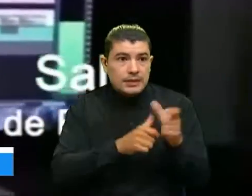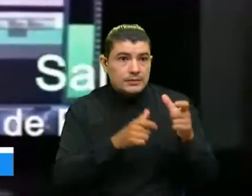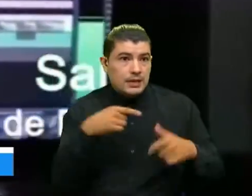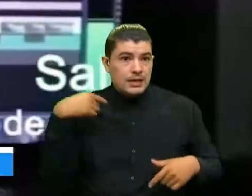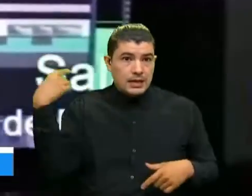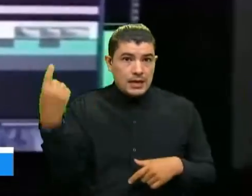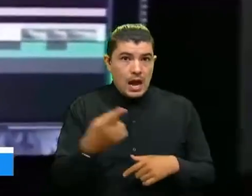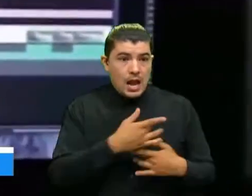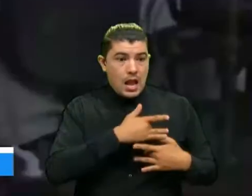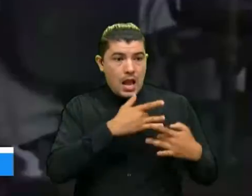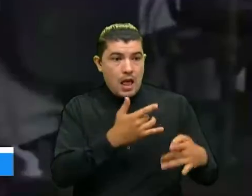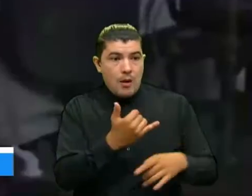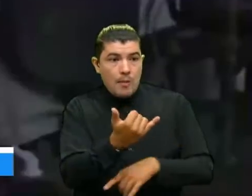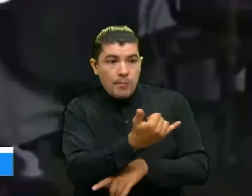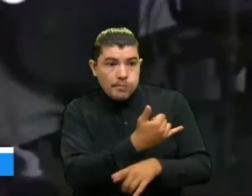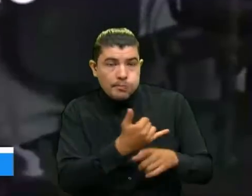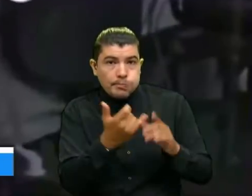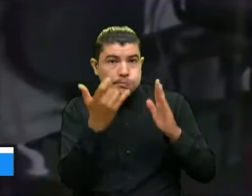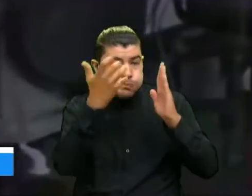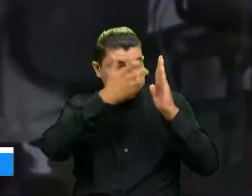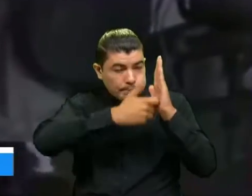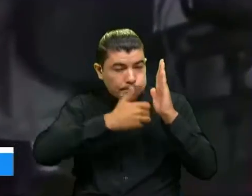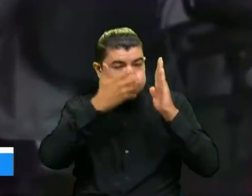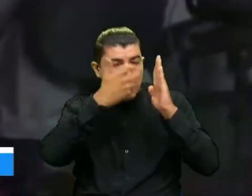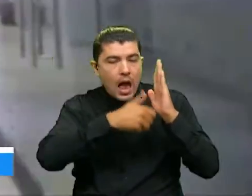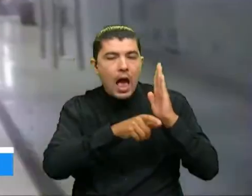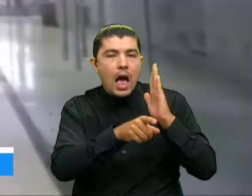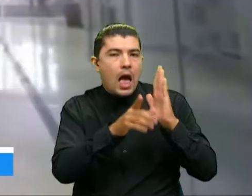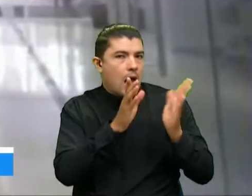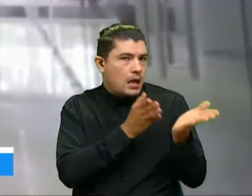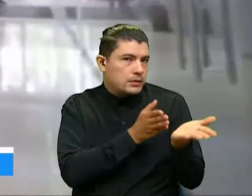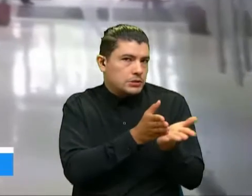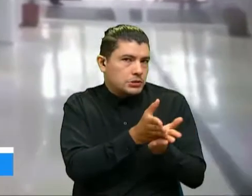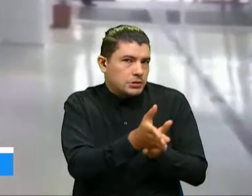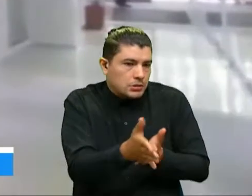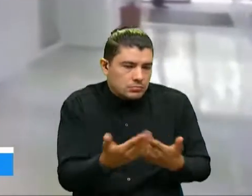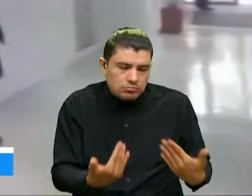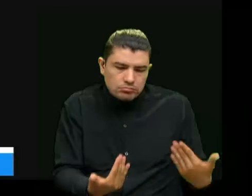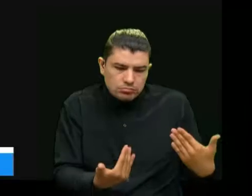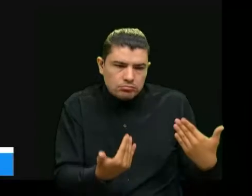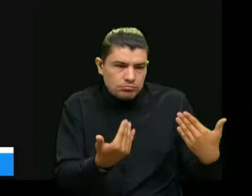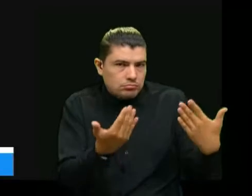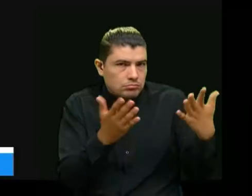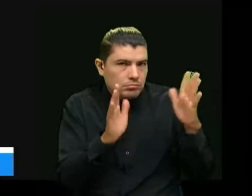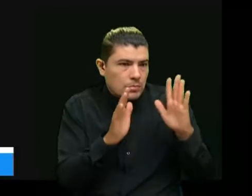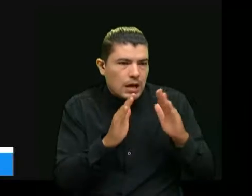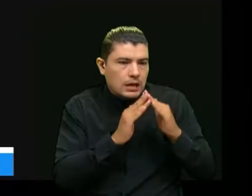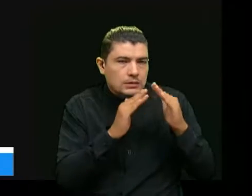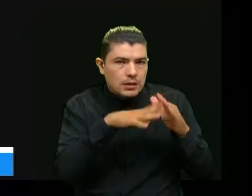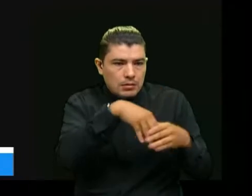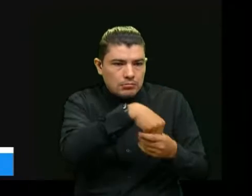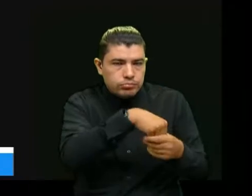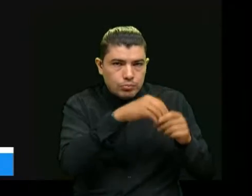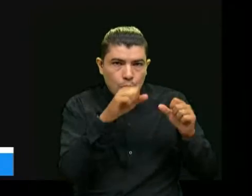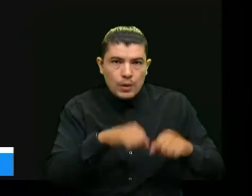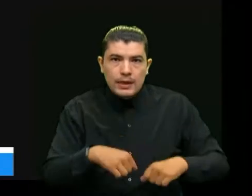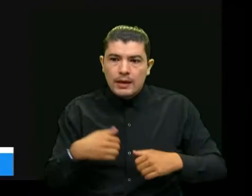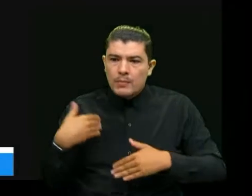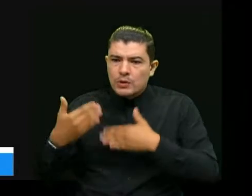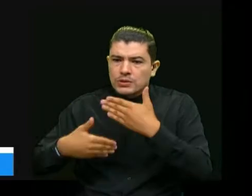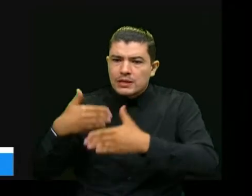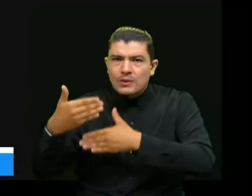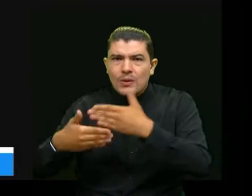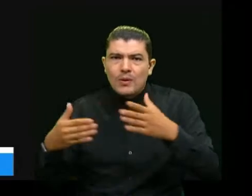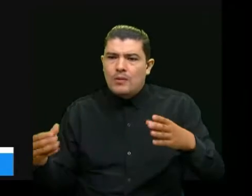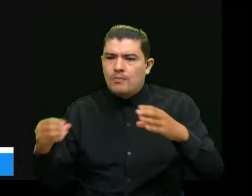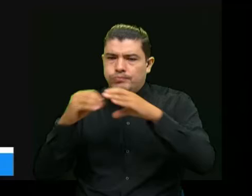cuando se presenten esos diagnósticos poder seguir sirviendo desde casa es adaptarse permanentemente yo creo